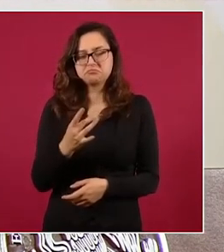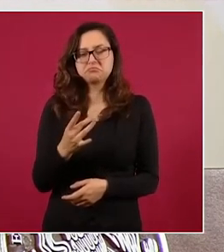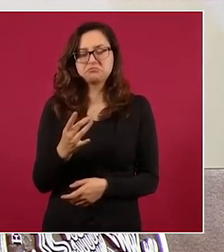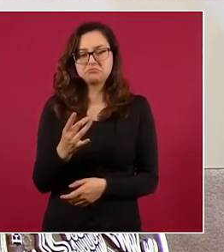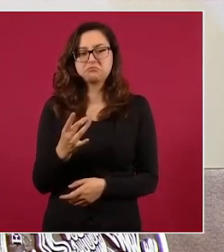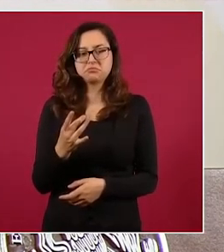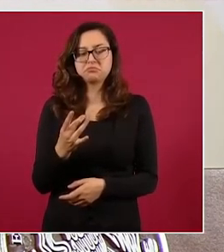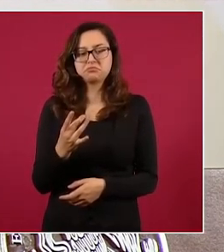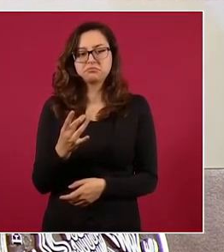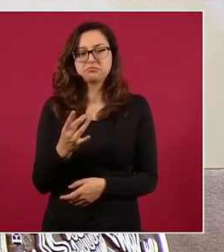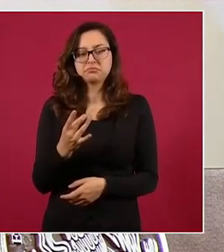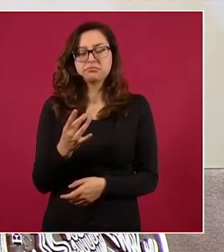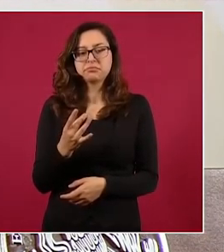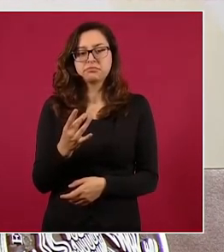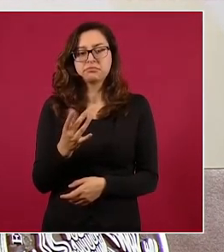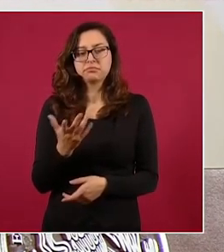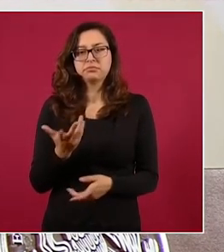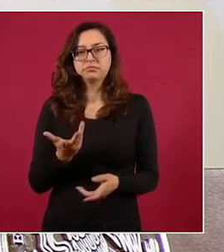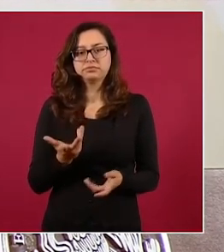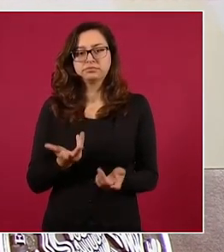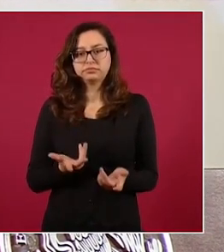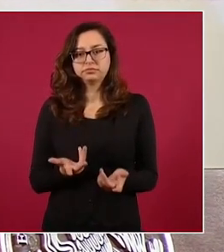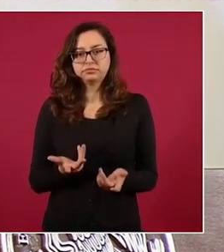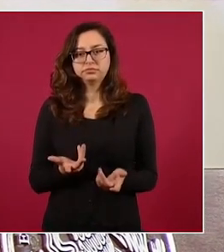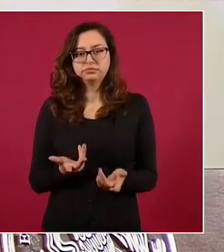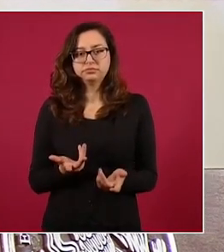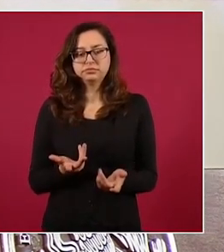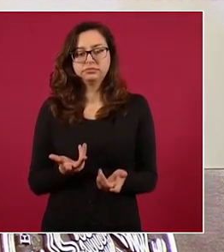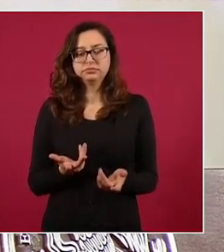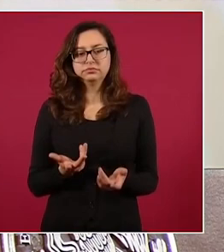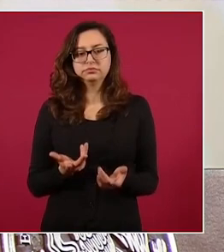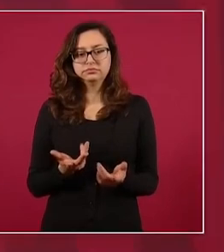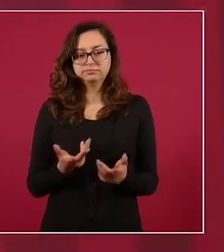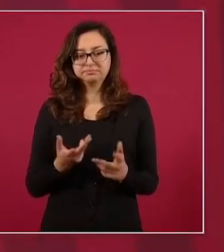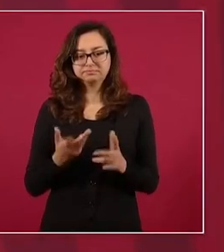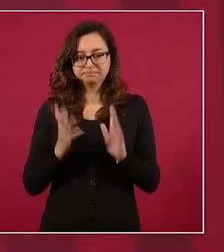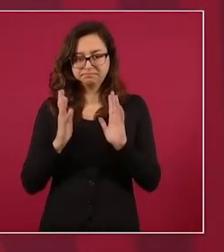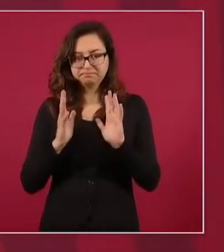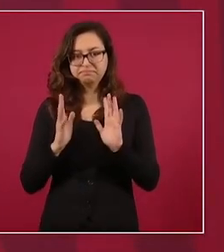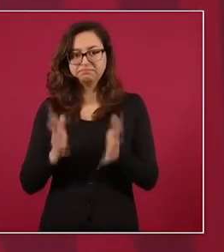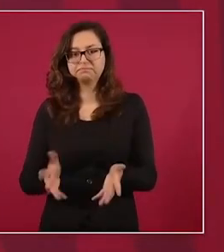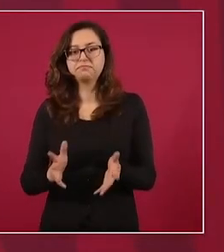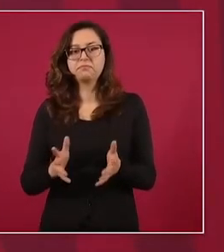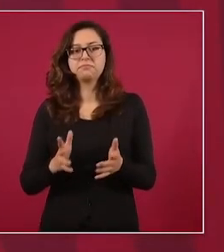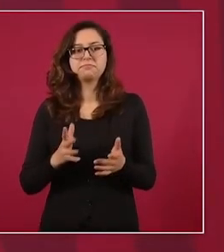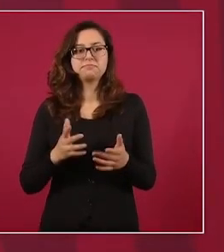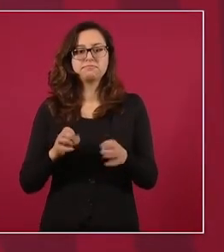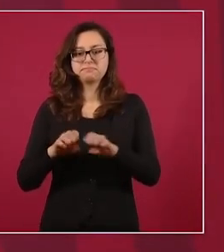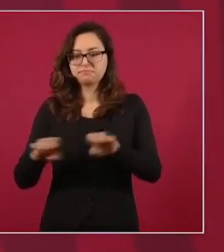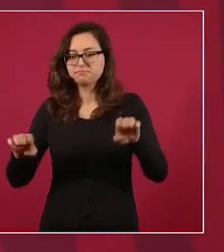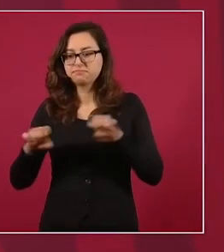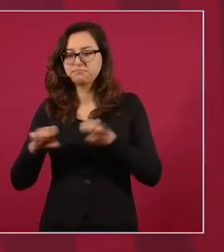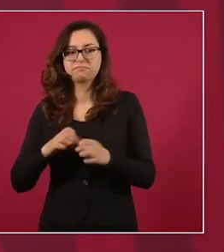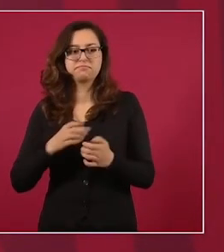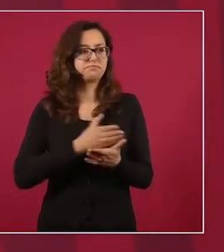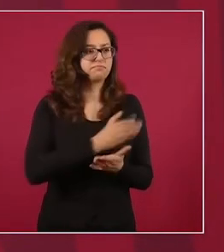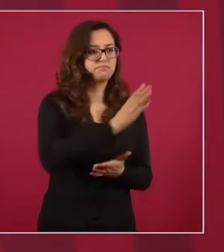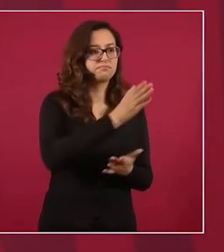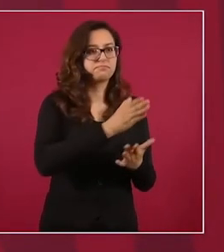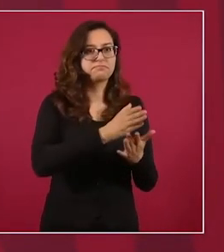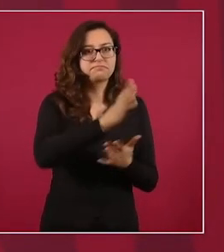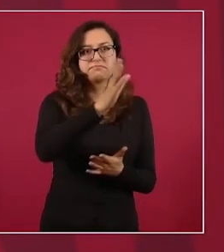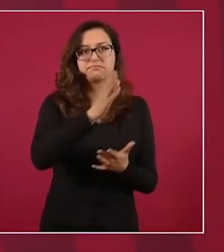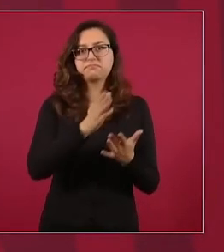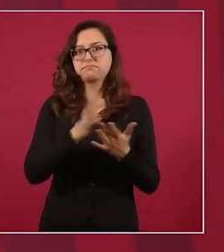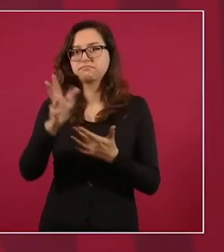se está trabajando haciendo un censo desde